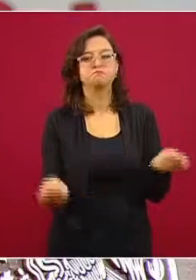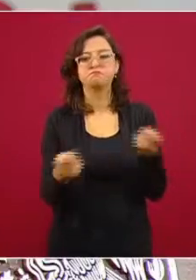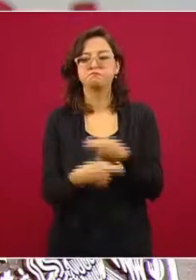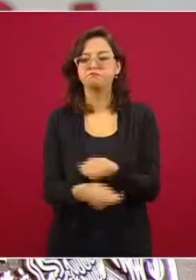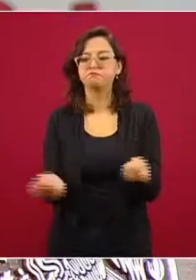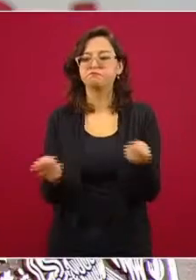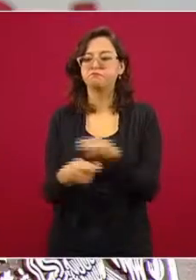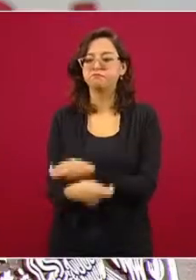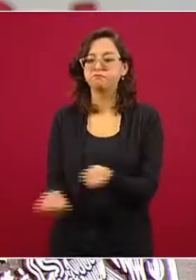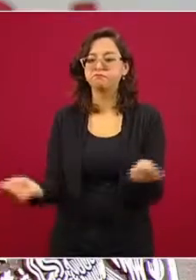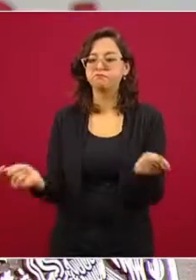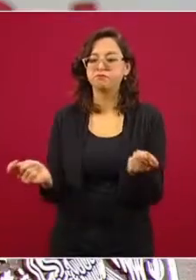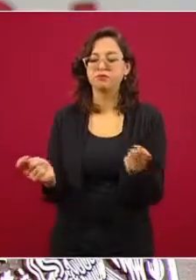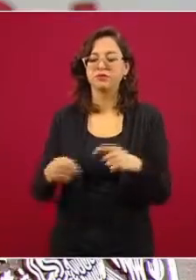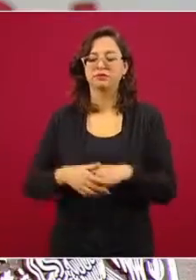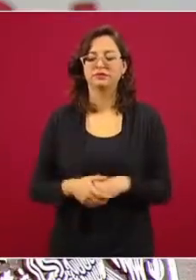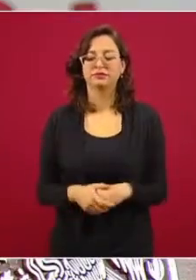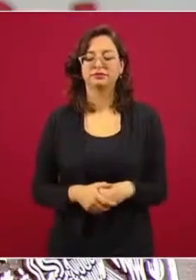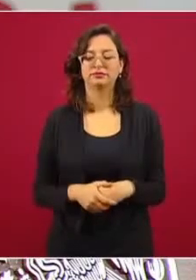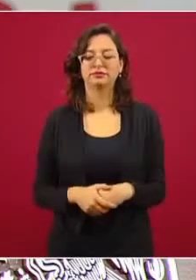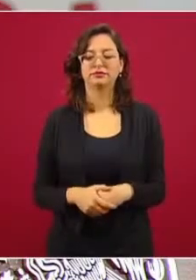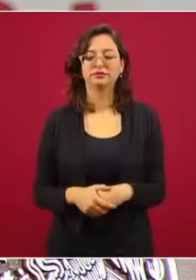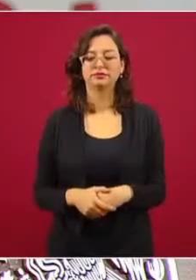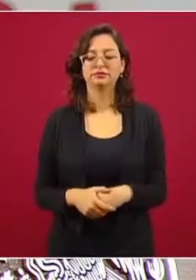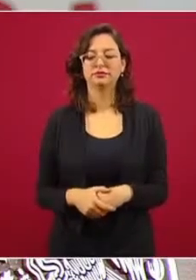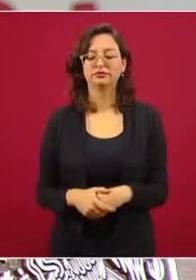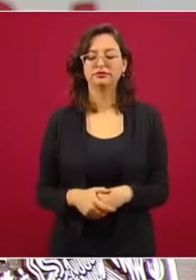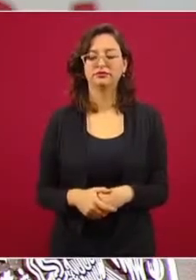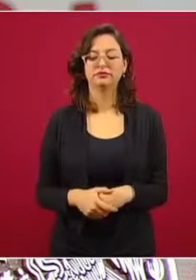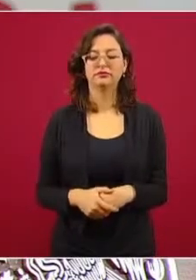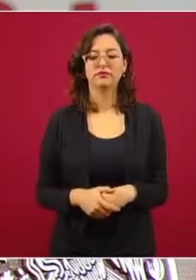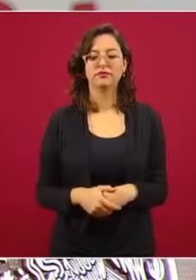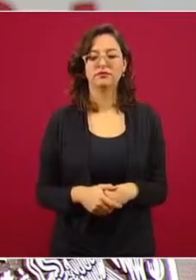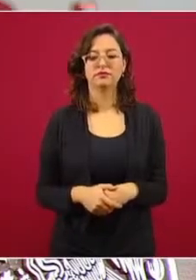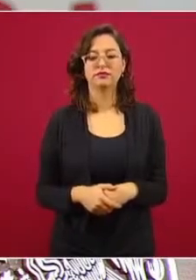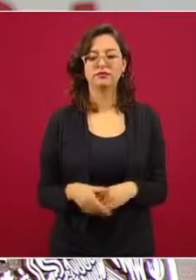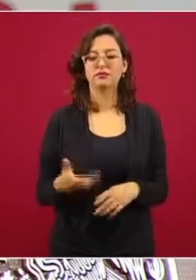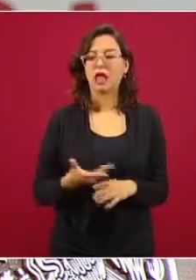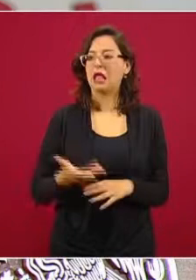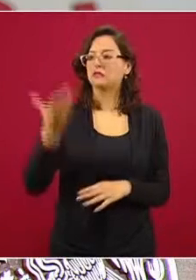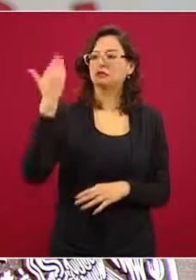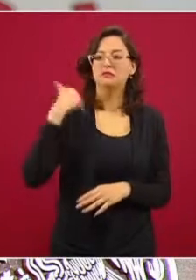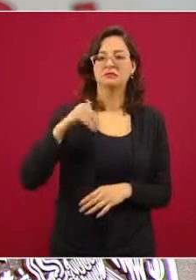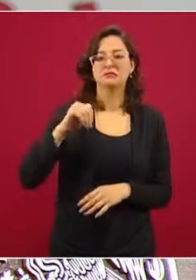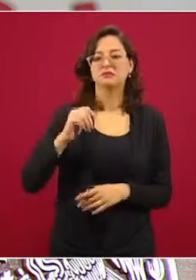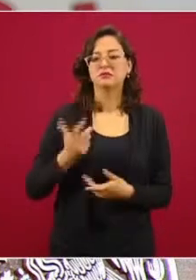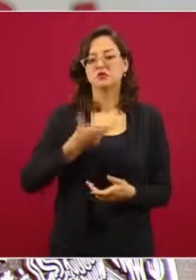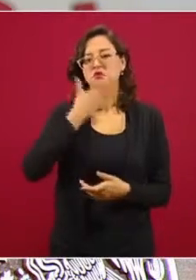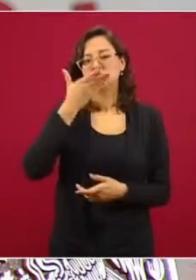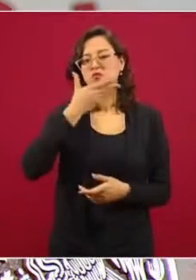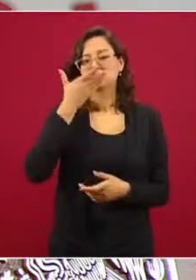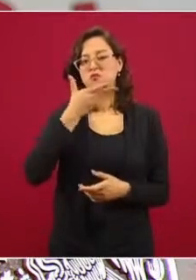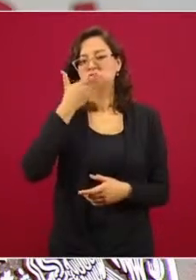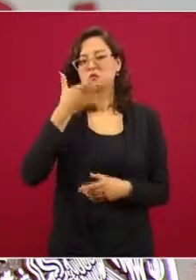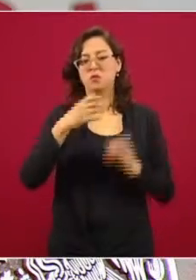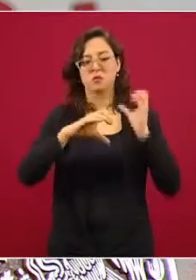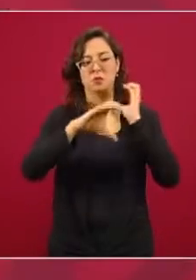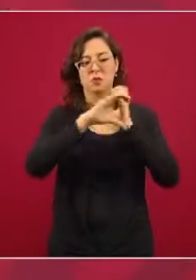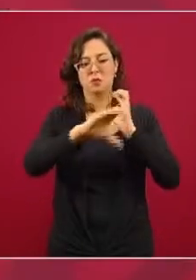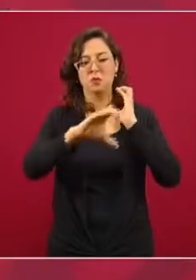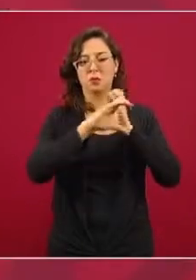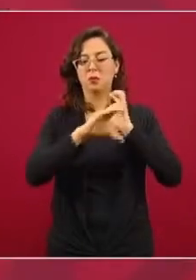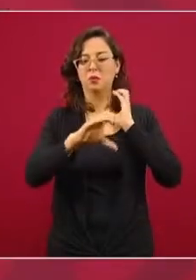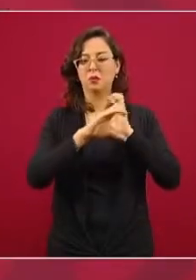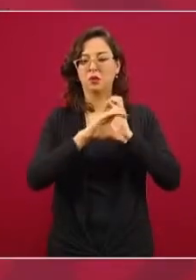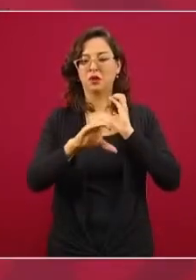que se hacían, que iban en los camiones, también camiones